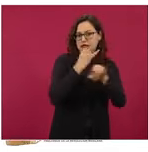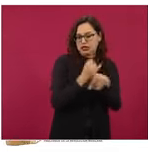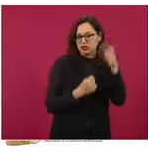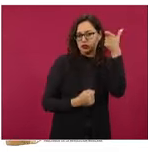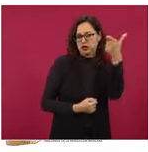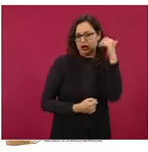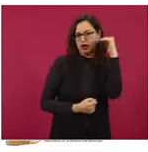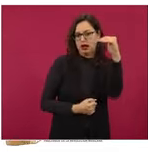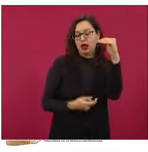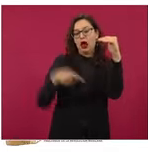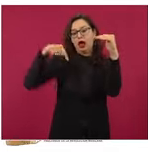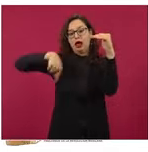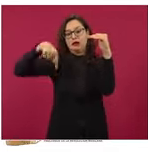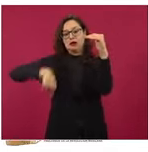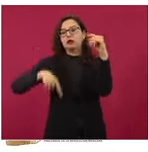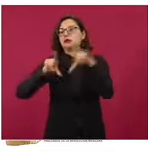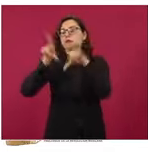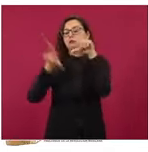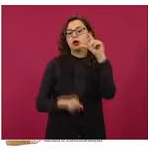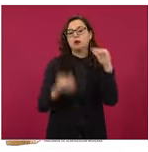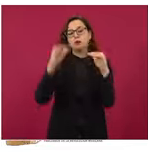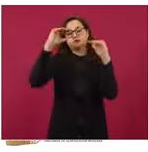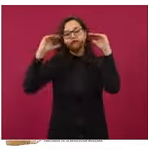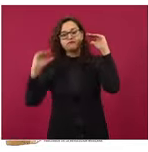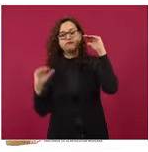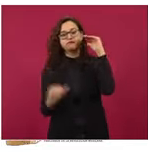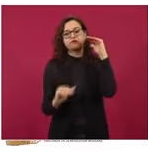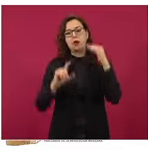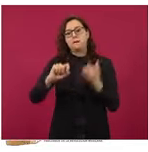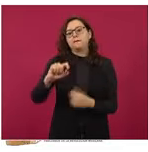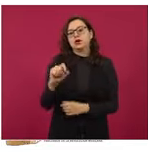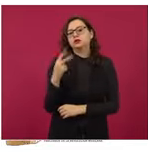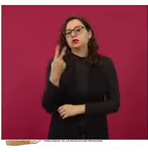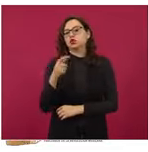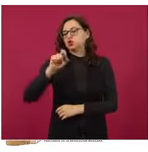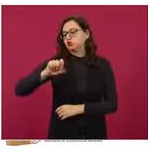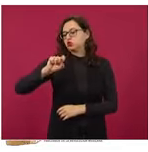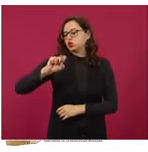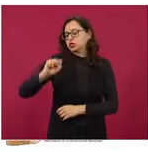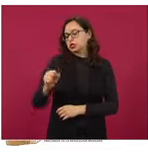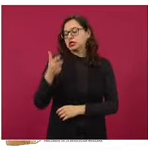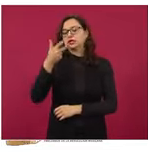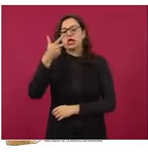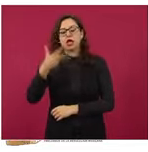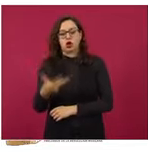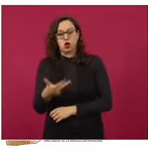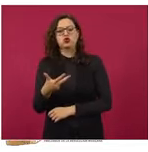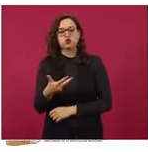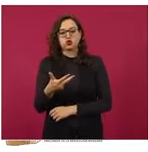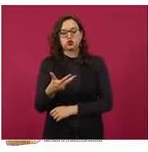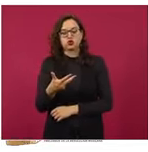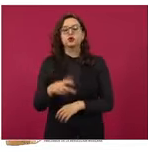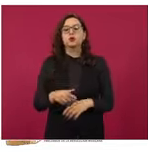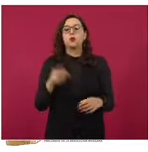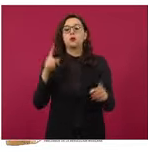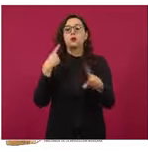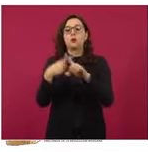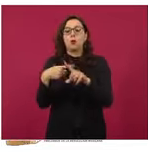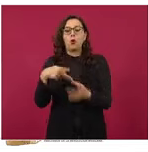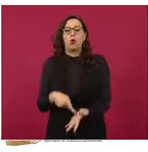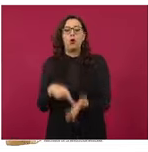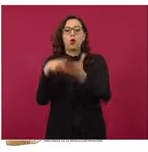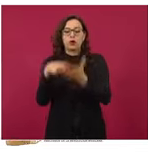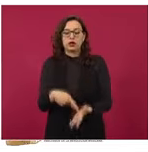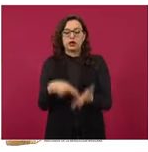22 pesos con 68 centavos, esto es para cilindros de gas por kilo, y ese mismo día 14 pesos con